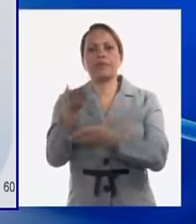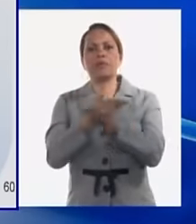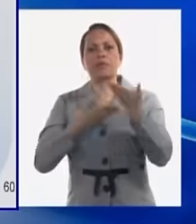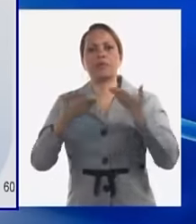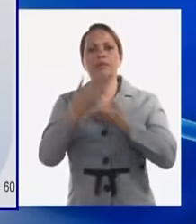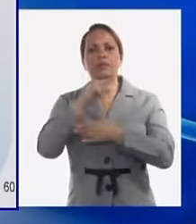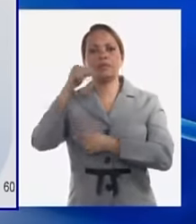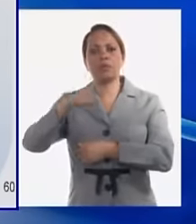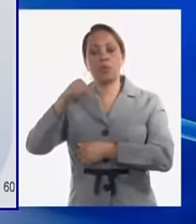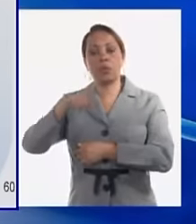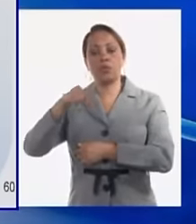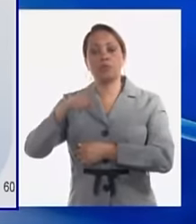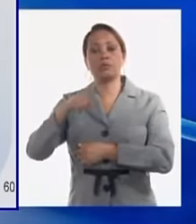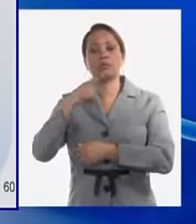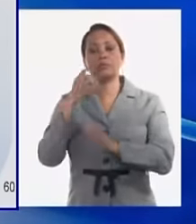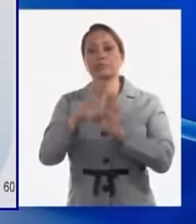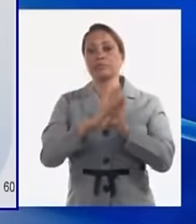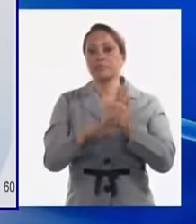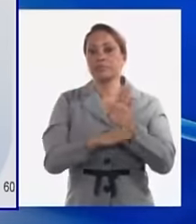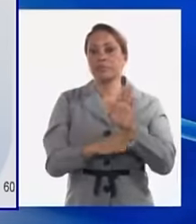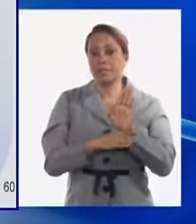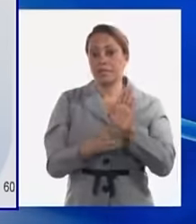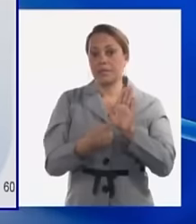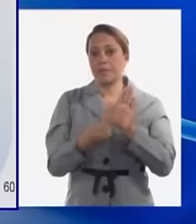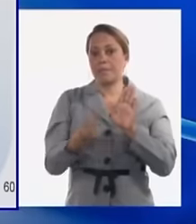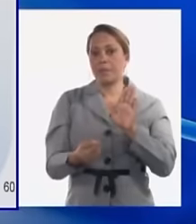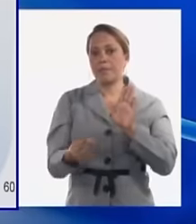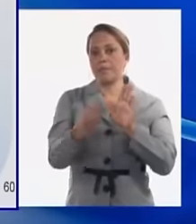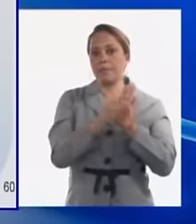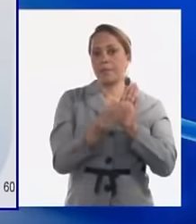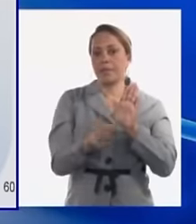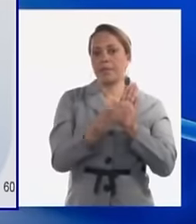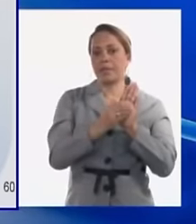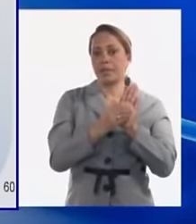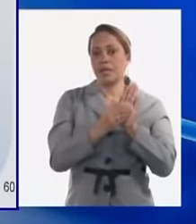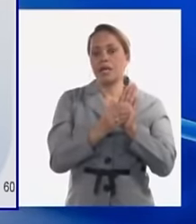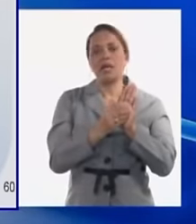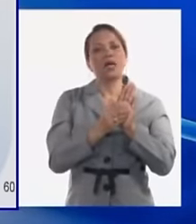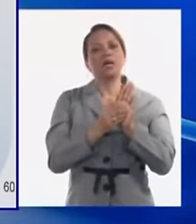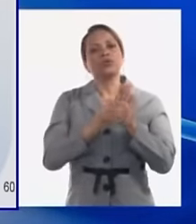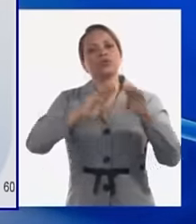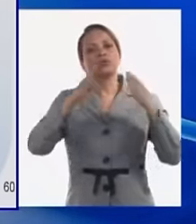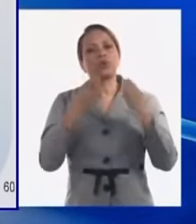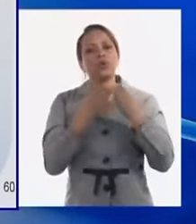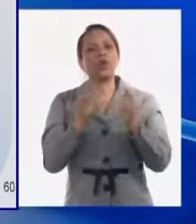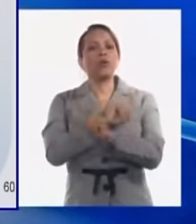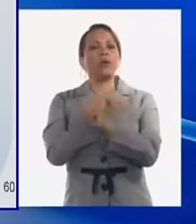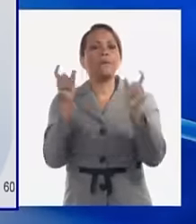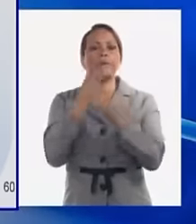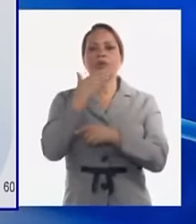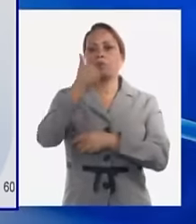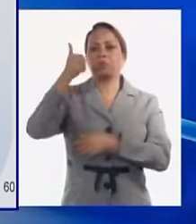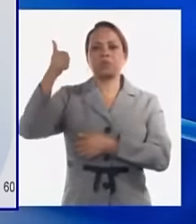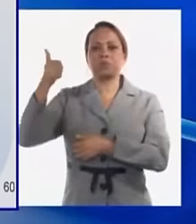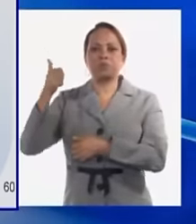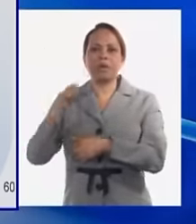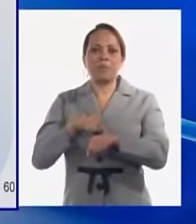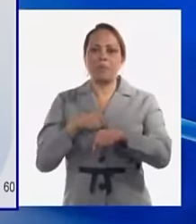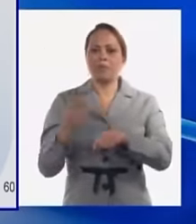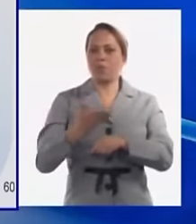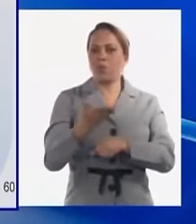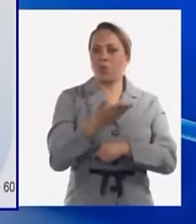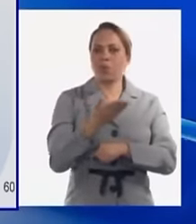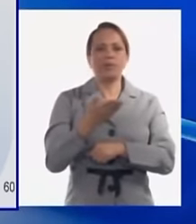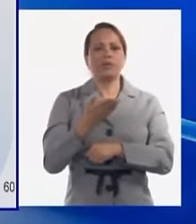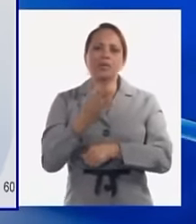ustedes aquí y estas medidas que se implementarán no tendrán todo un impacto inmediato que